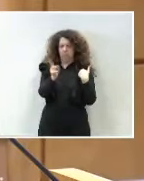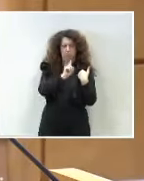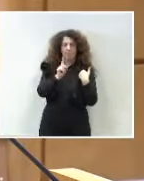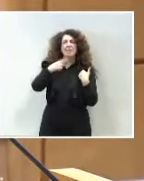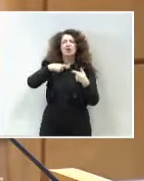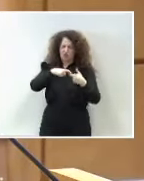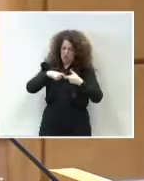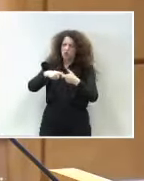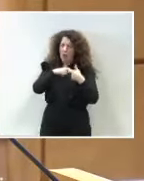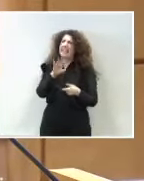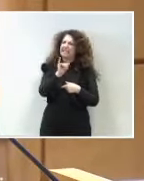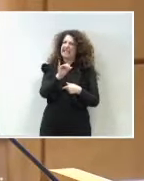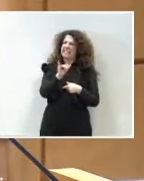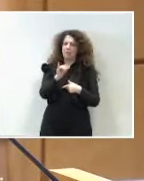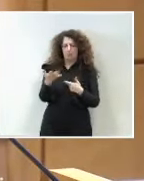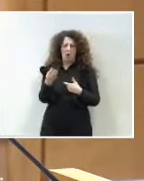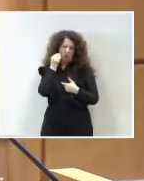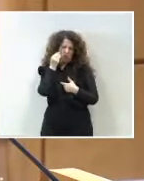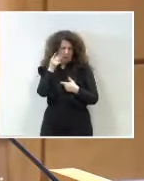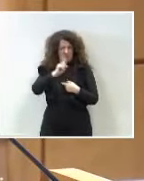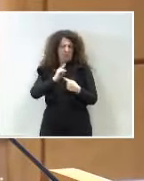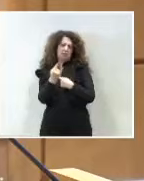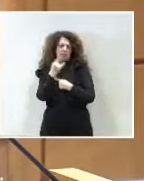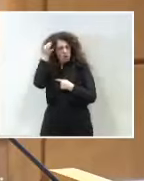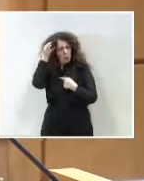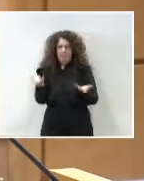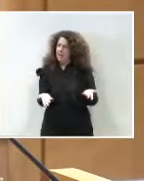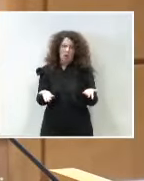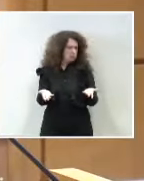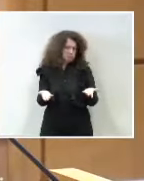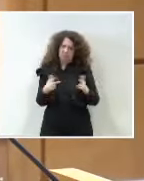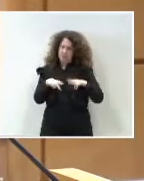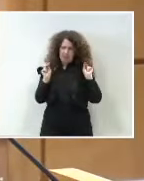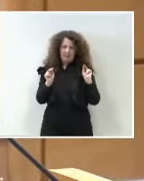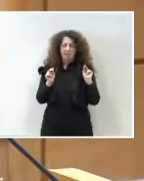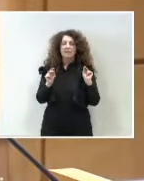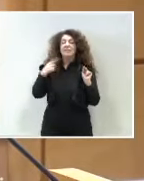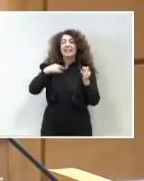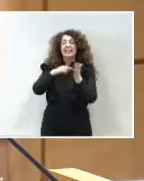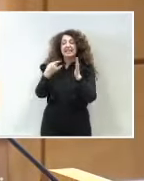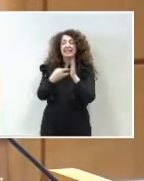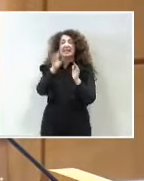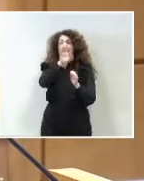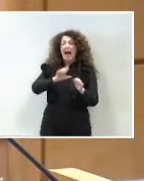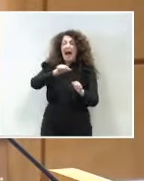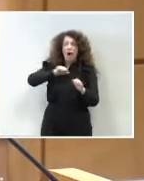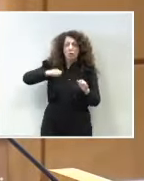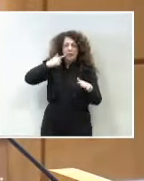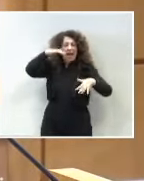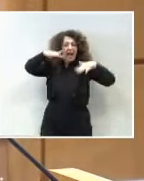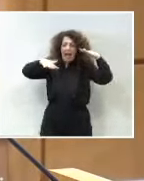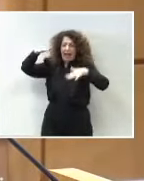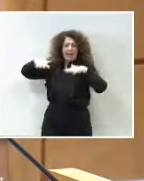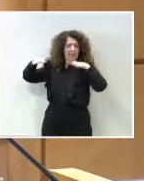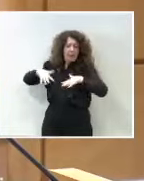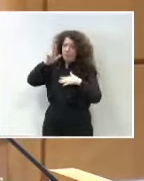ser solidario y la otra es permitir que te tomen el pelo. El sistema de financiación autonómico no es equilibrado, no